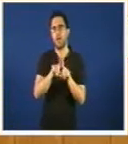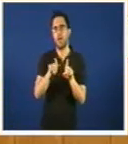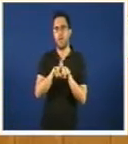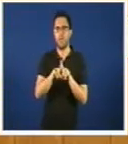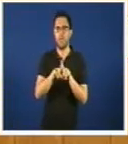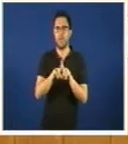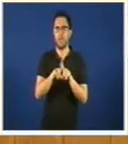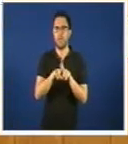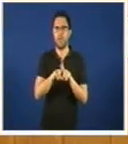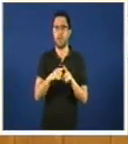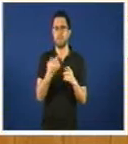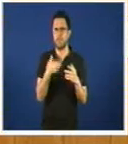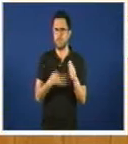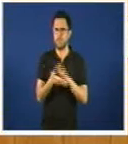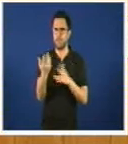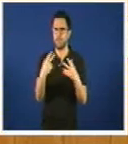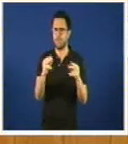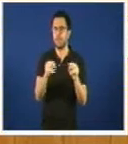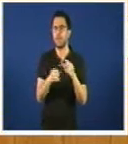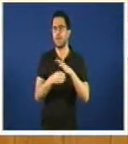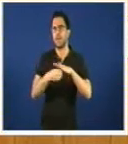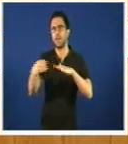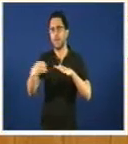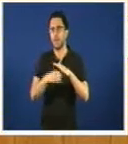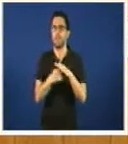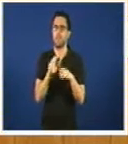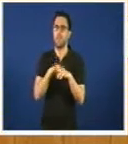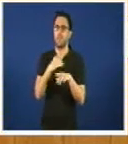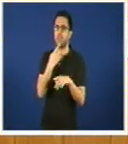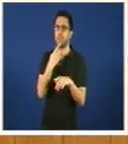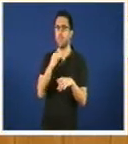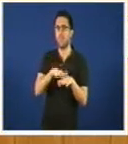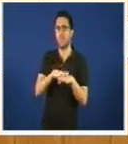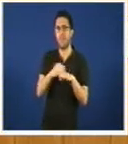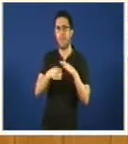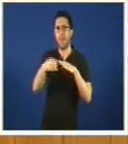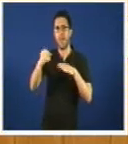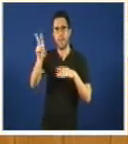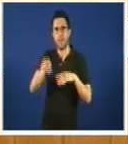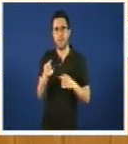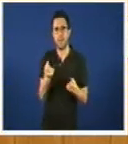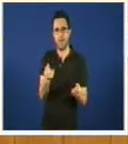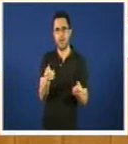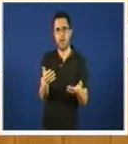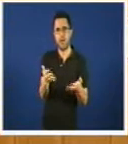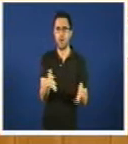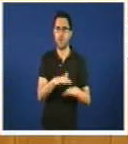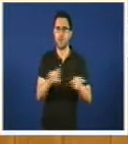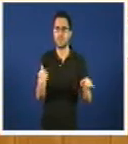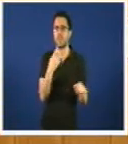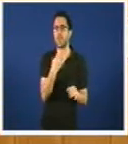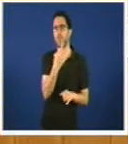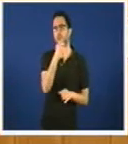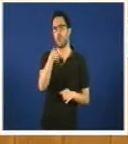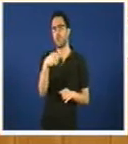remato señora presidenta que para ser rendível un teleférico teñen que haber un coma catro millóns de viaxes ao ano e